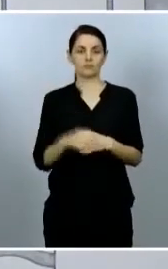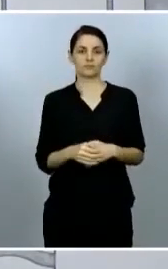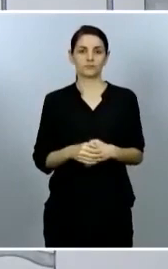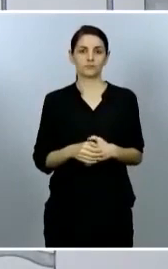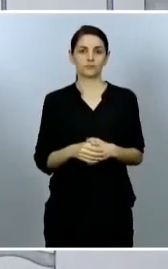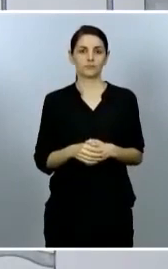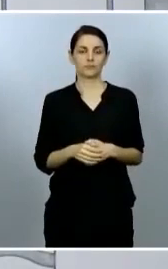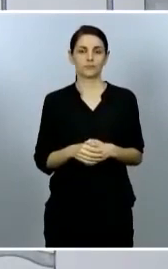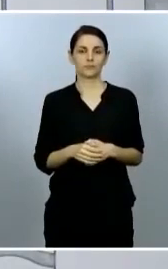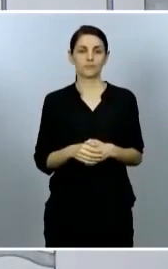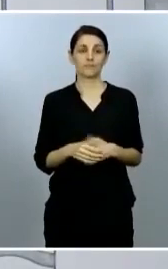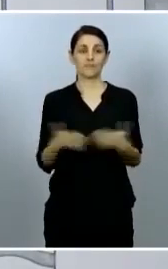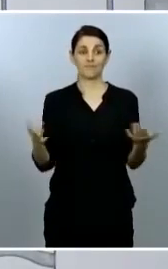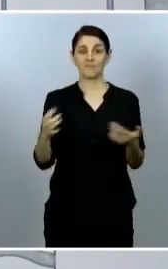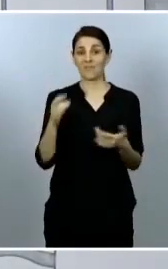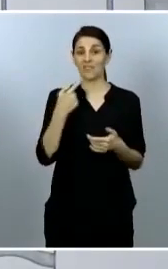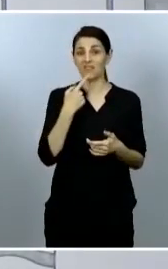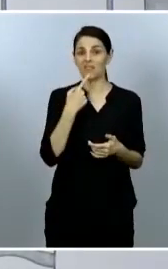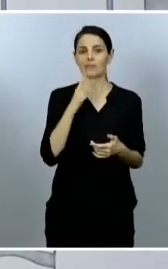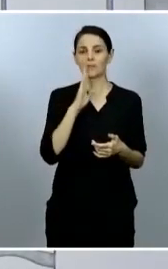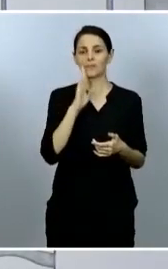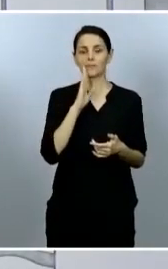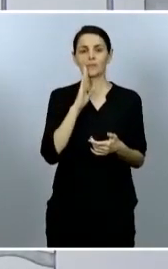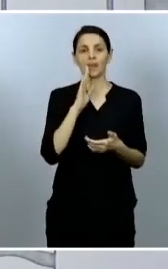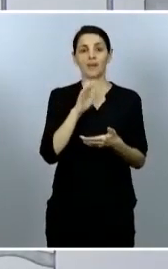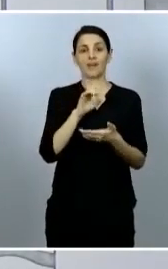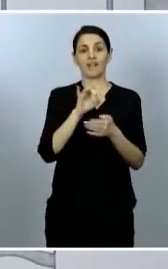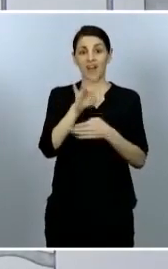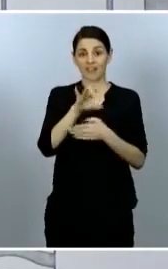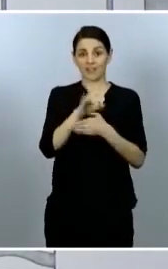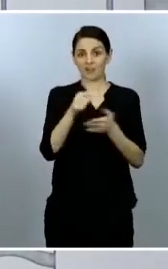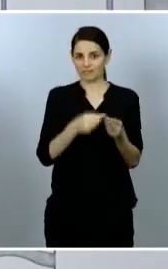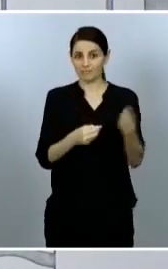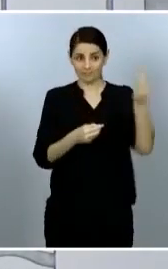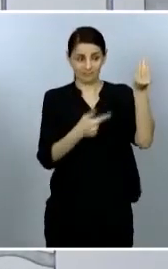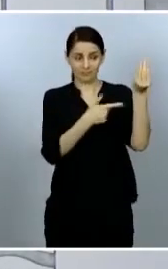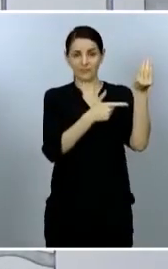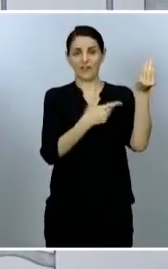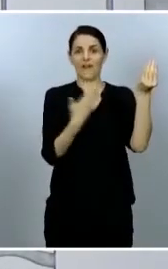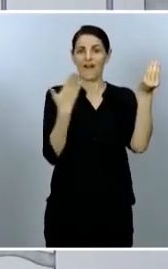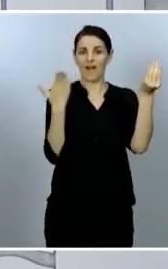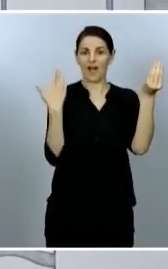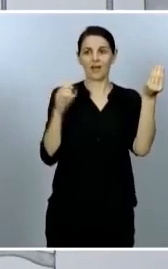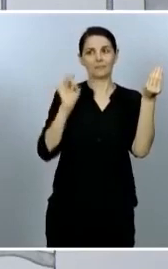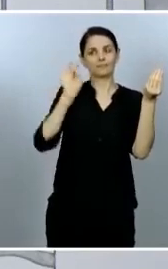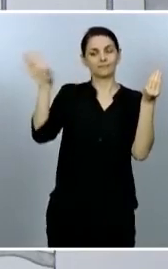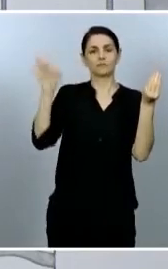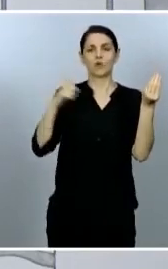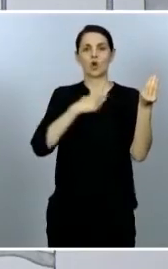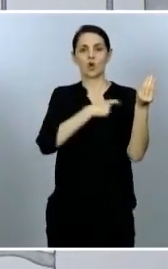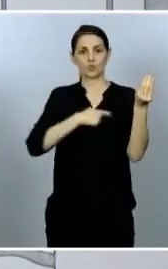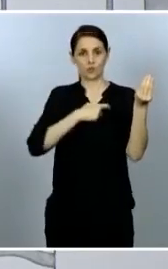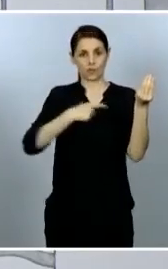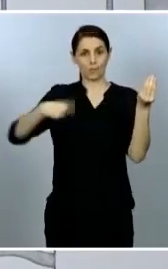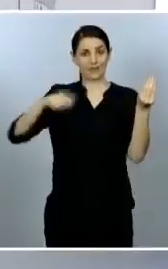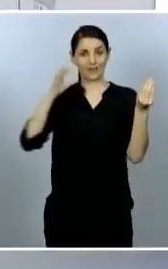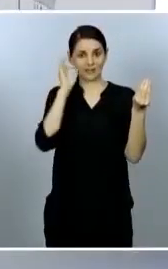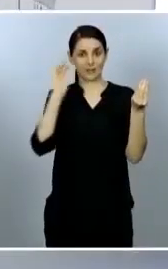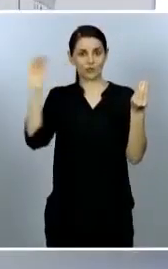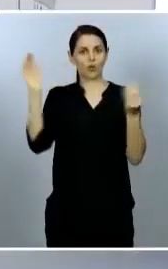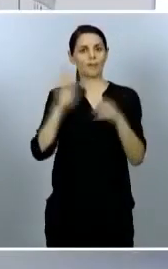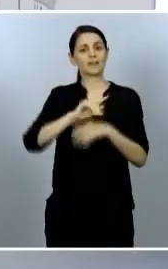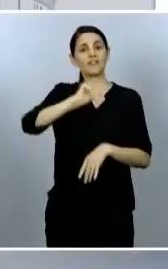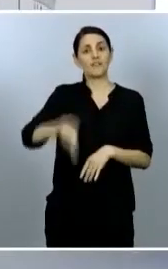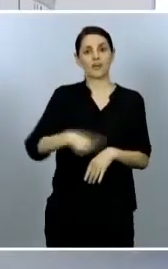una carta que el día de ayer fue remitida a la presidenta de la comisión y que está rubricada por ambos presidentes.